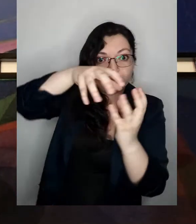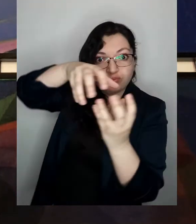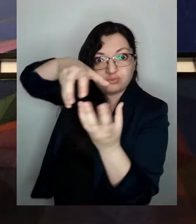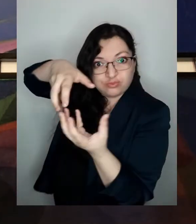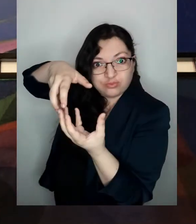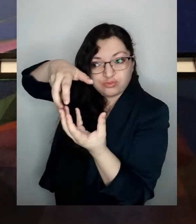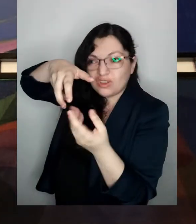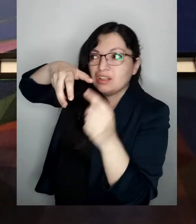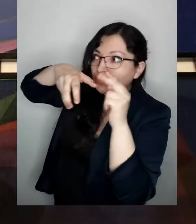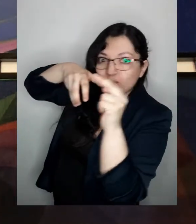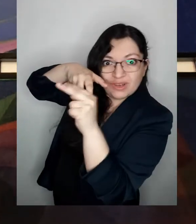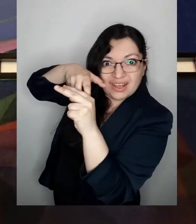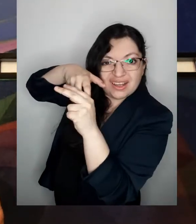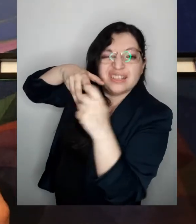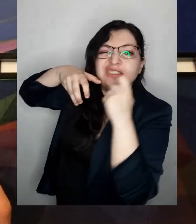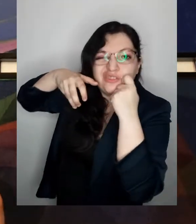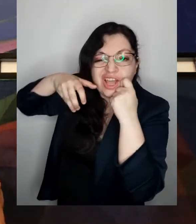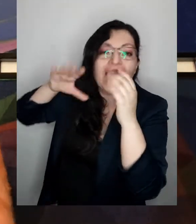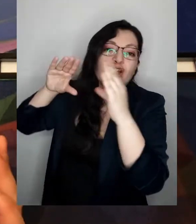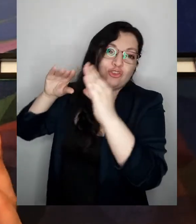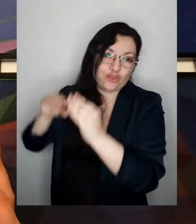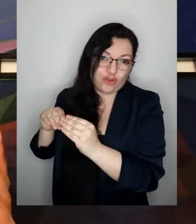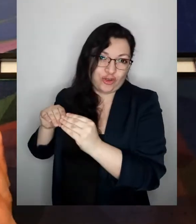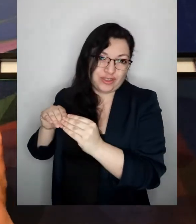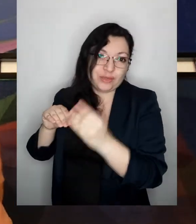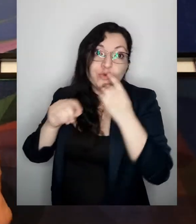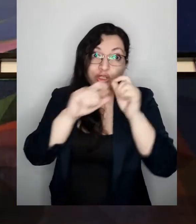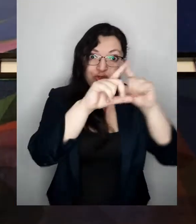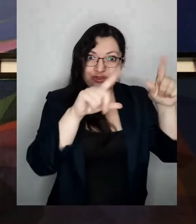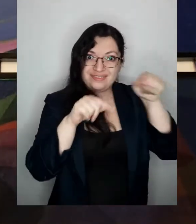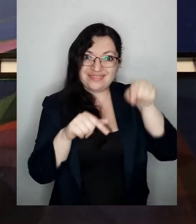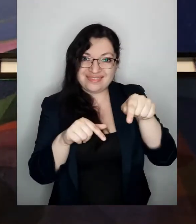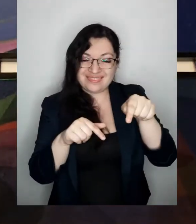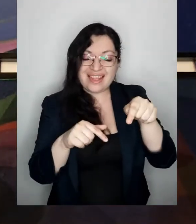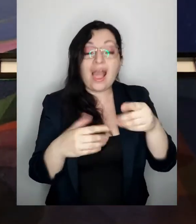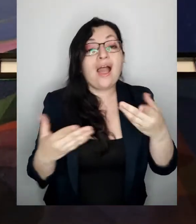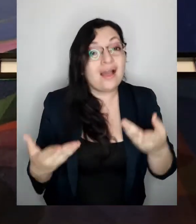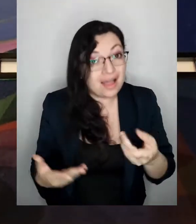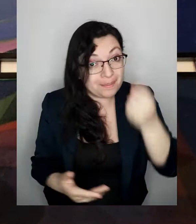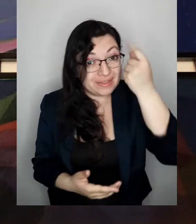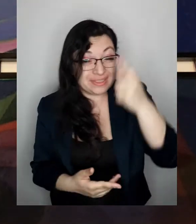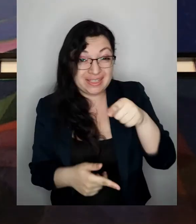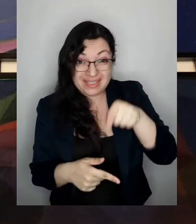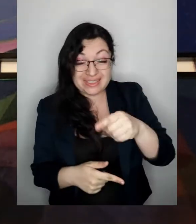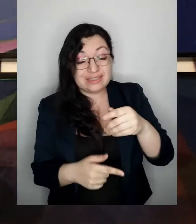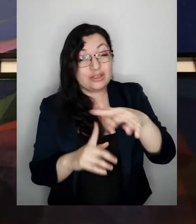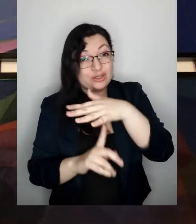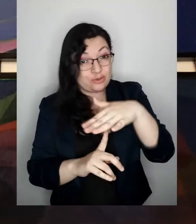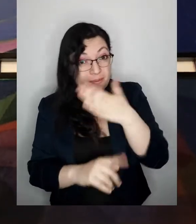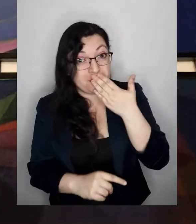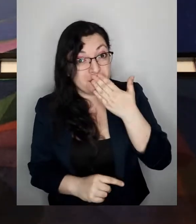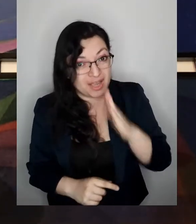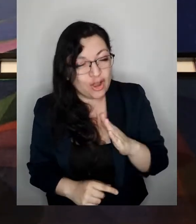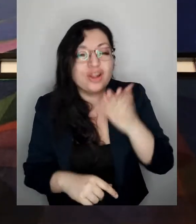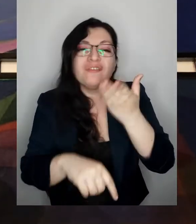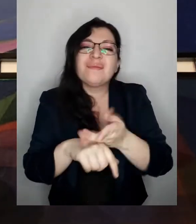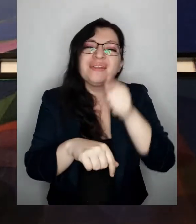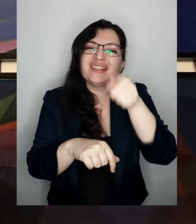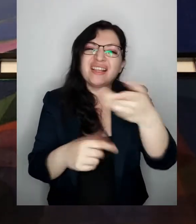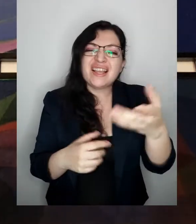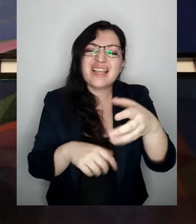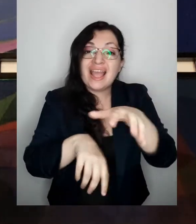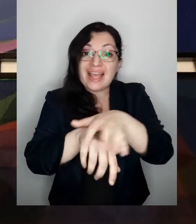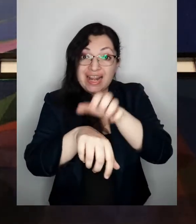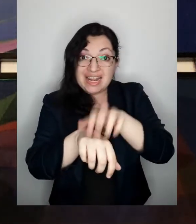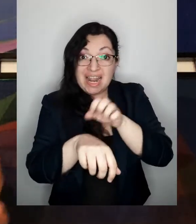el otro lado mirando las estrellas y estamos de noche para entender esto un poco mejor te voy a pedir que tomes la